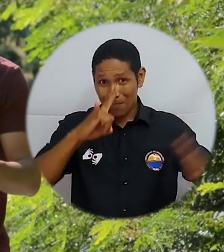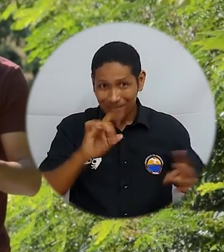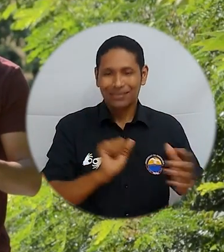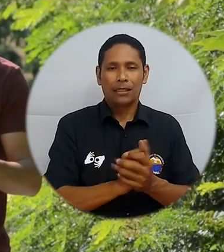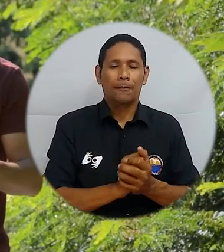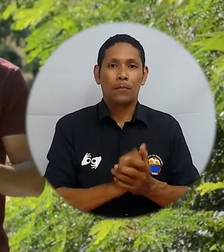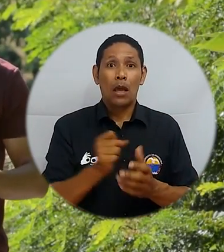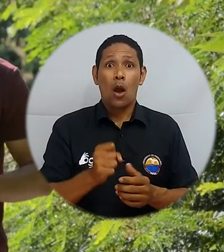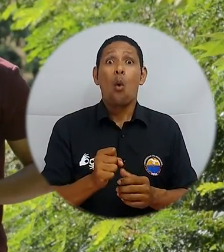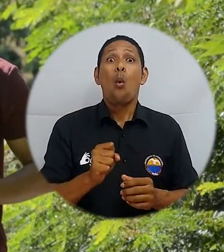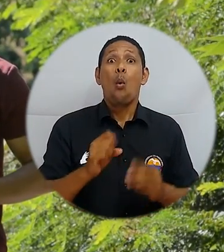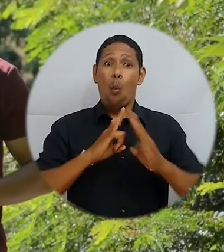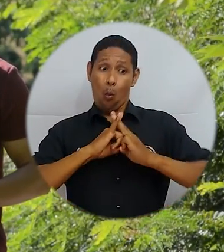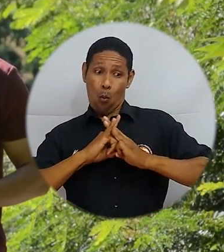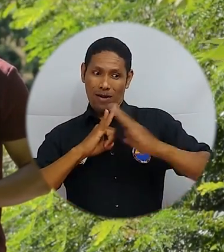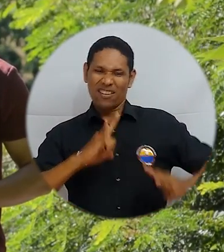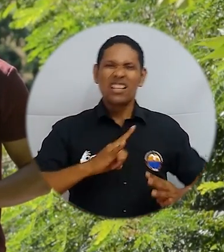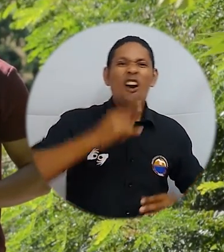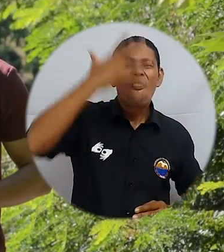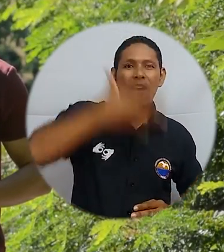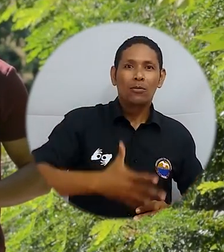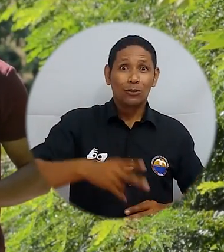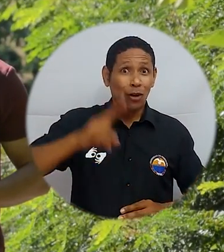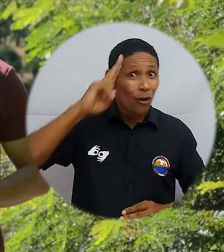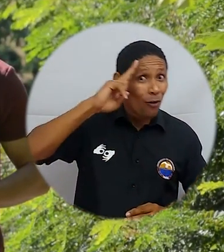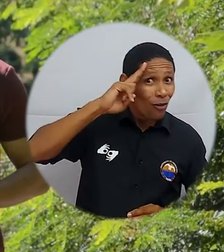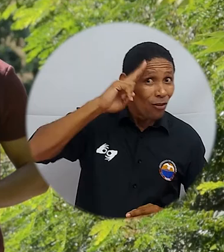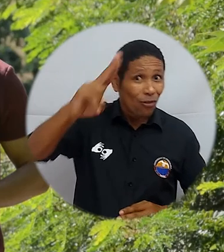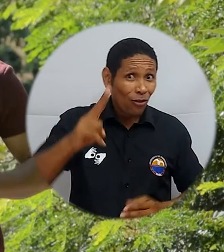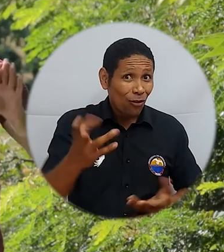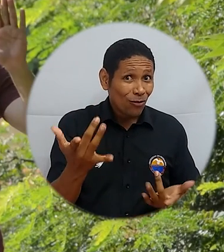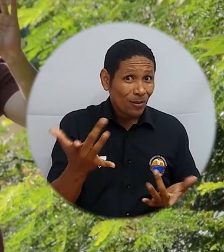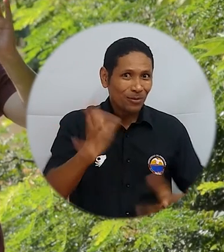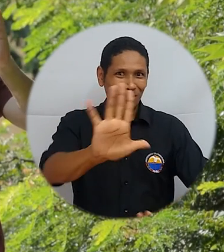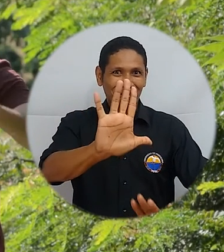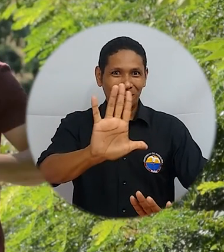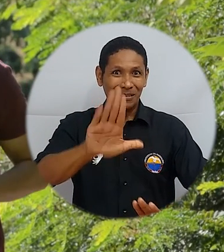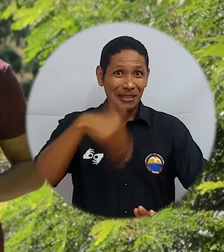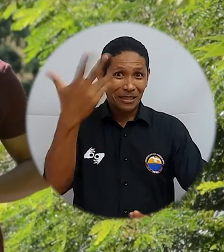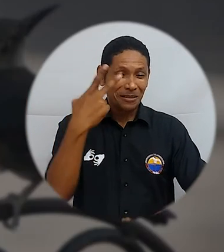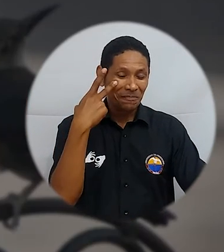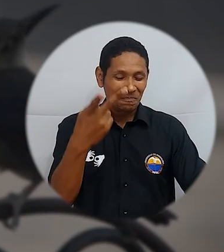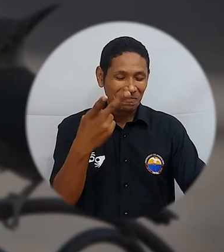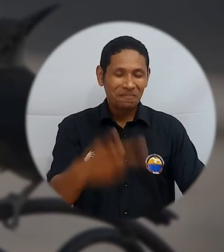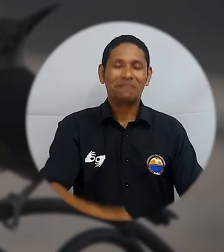arroba unimagdalena para Instagram y Twitter y Universidad del Magdalena en Facebook. Hasta pronto.